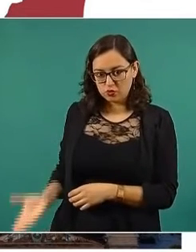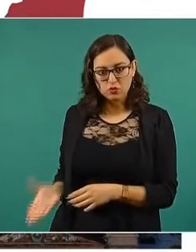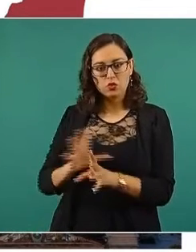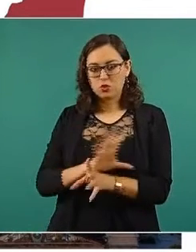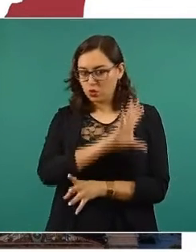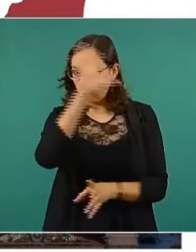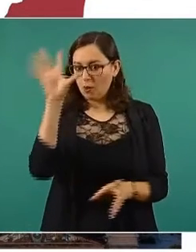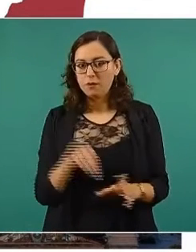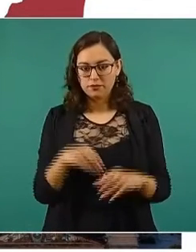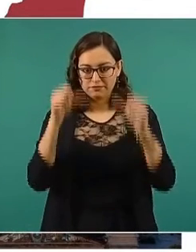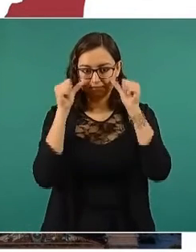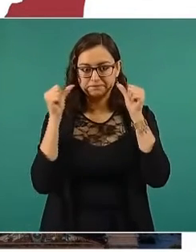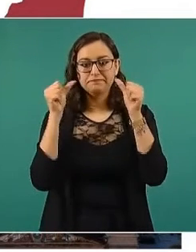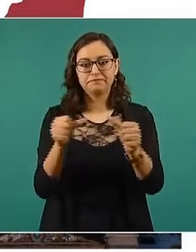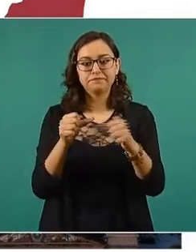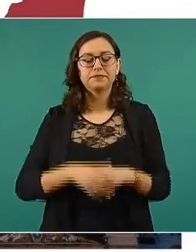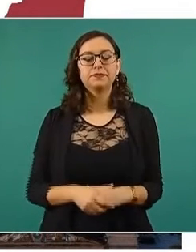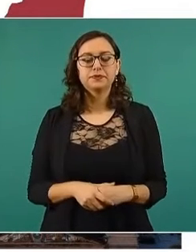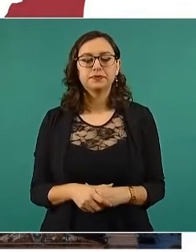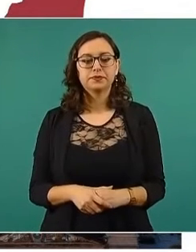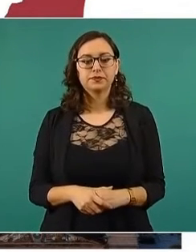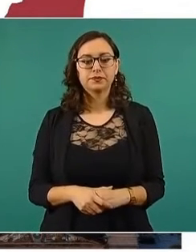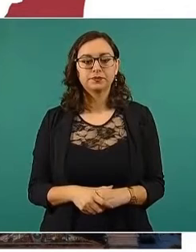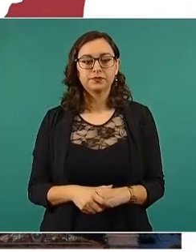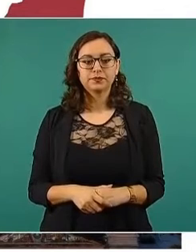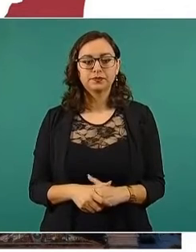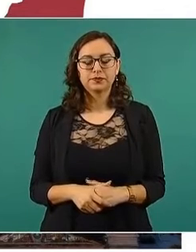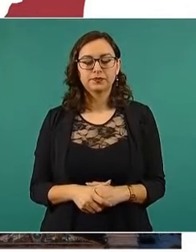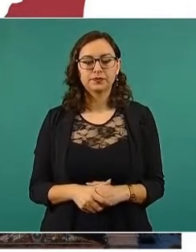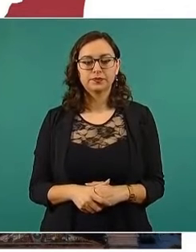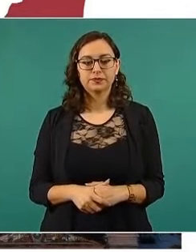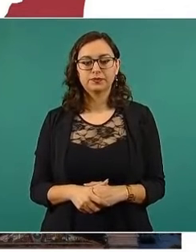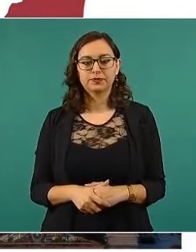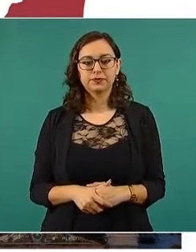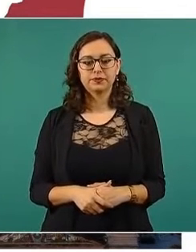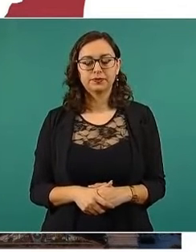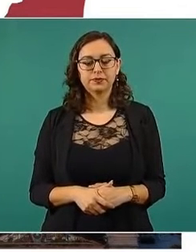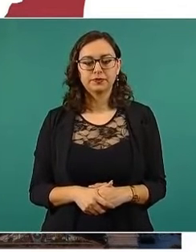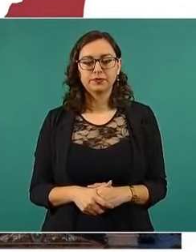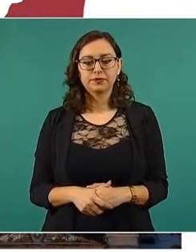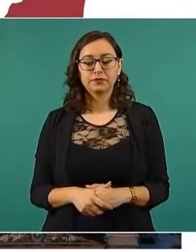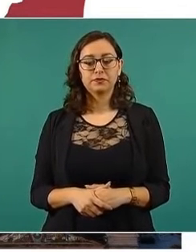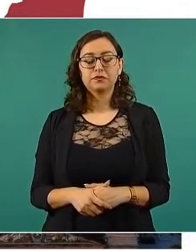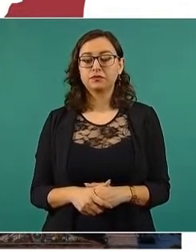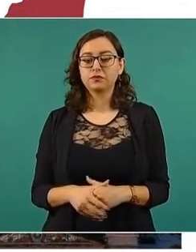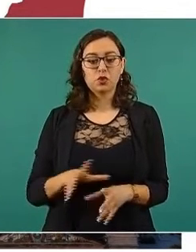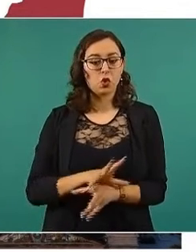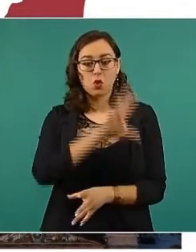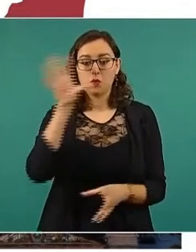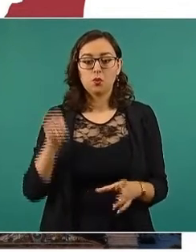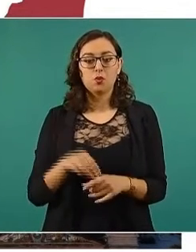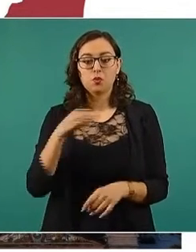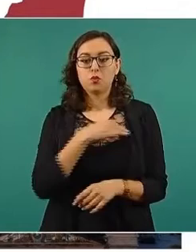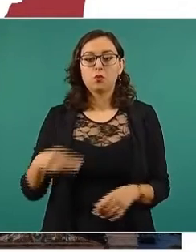Matamoros, Mier, Miguel Alemán, Nuevo Laredo, Reynosa, Río Bravo, Valle Hermoso. En todos los municipios